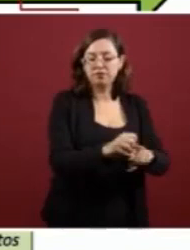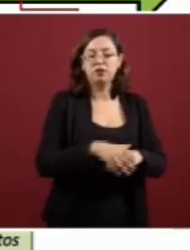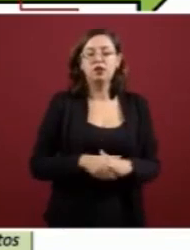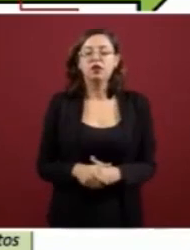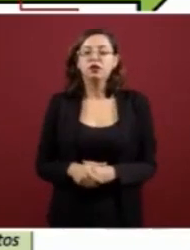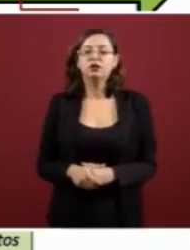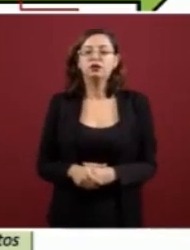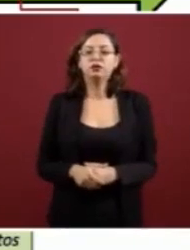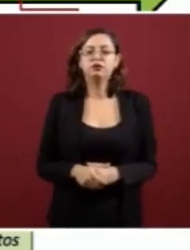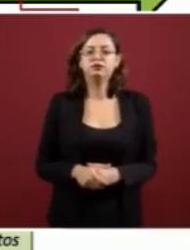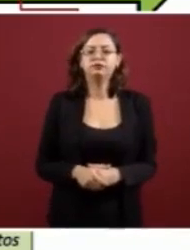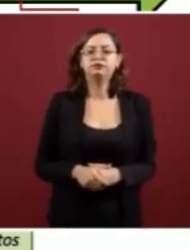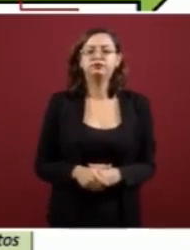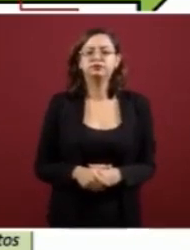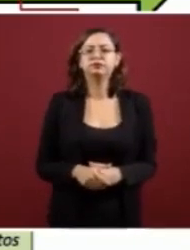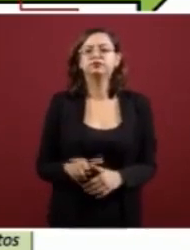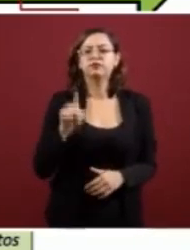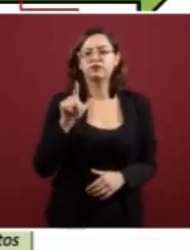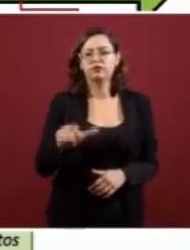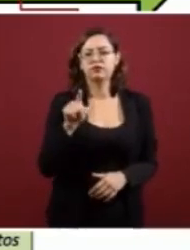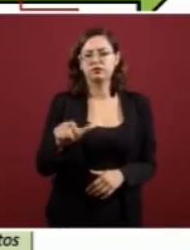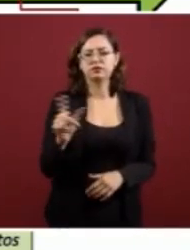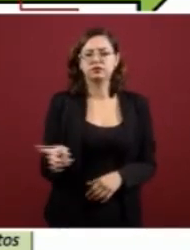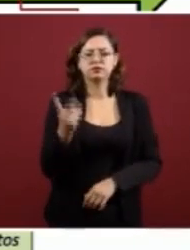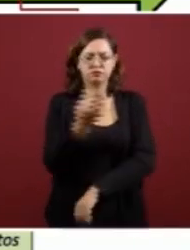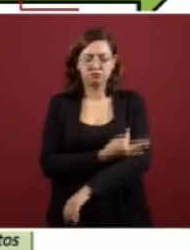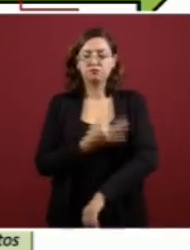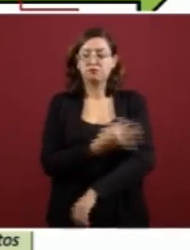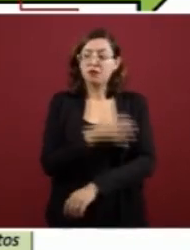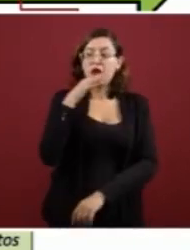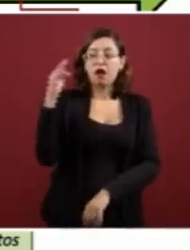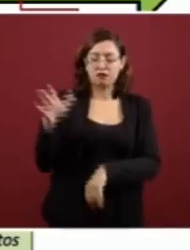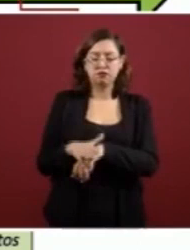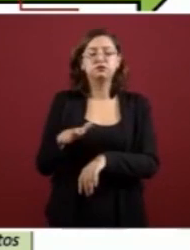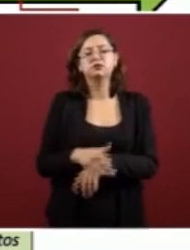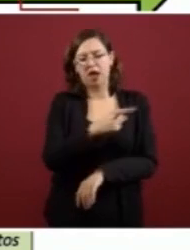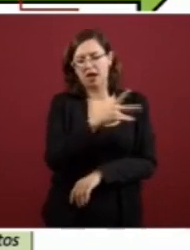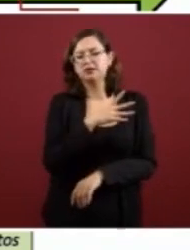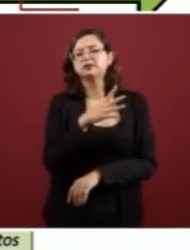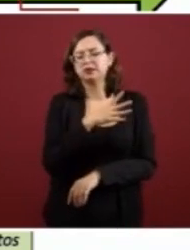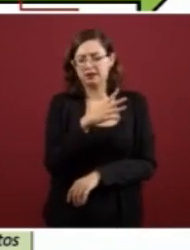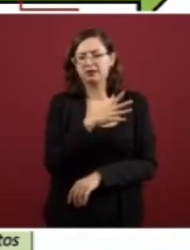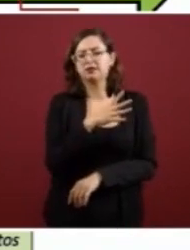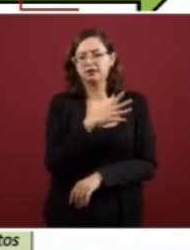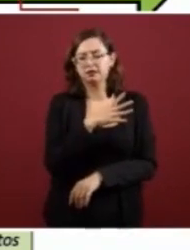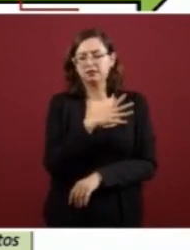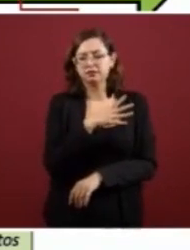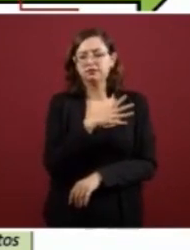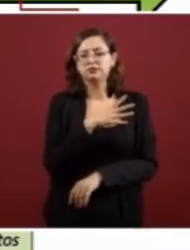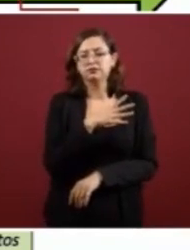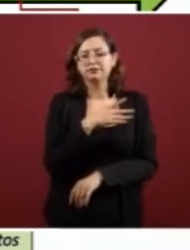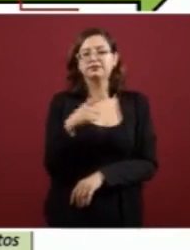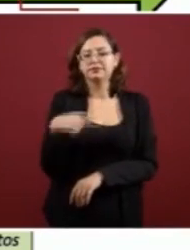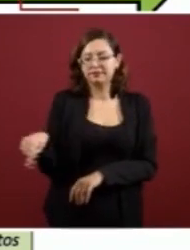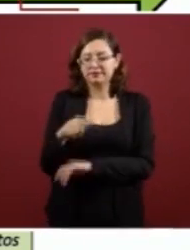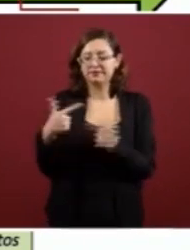A las 14 horas del día 17 se confirma la presencia del presunto delincuente y sale el